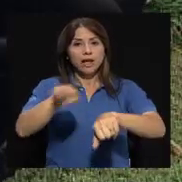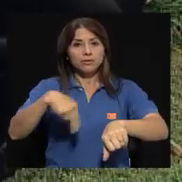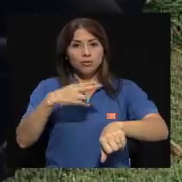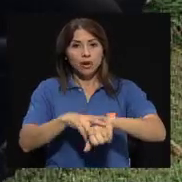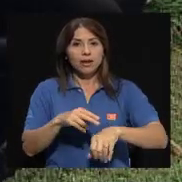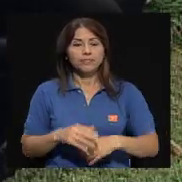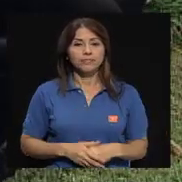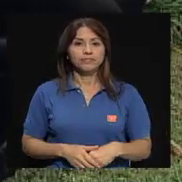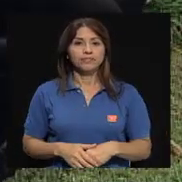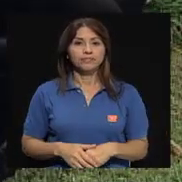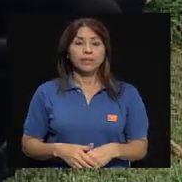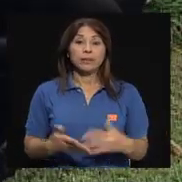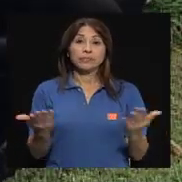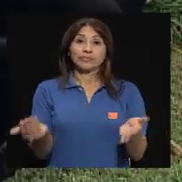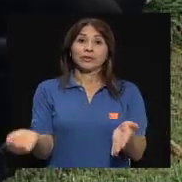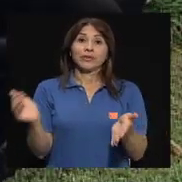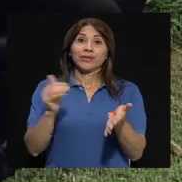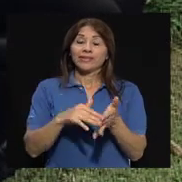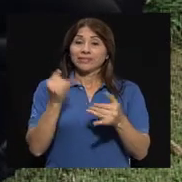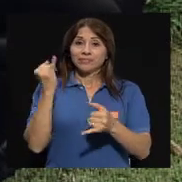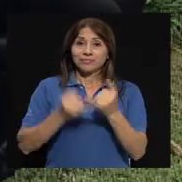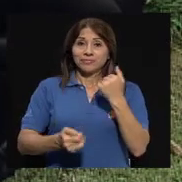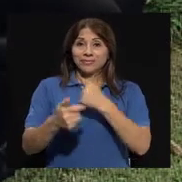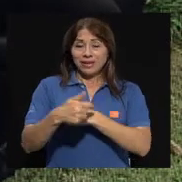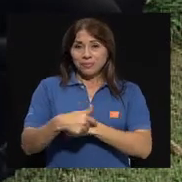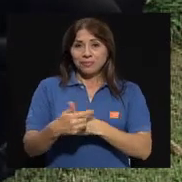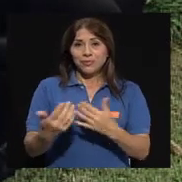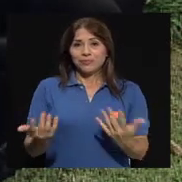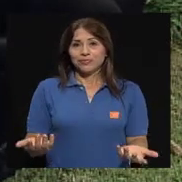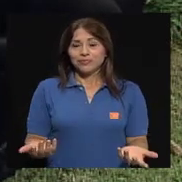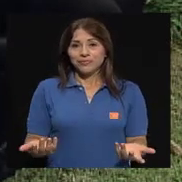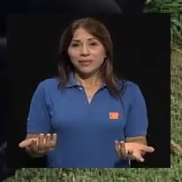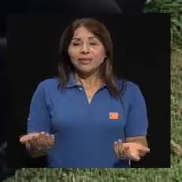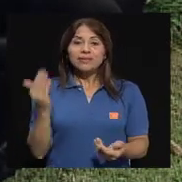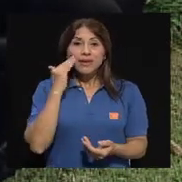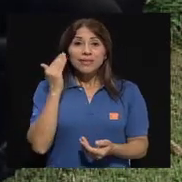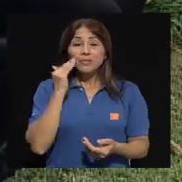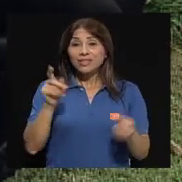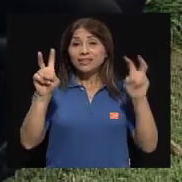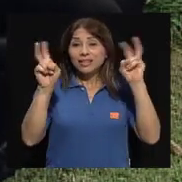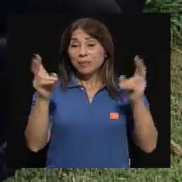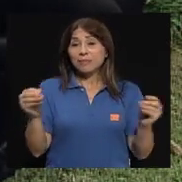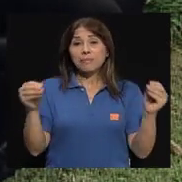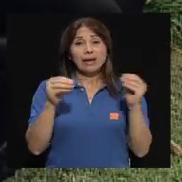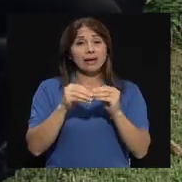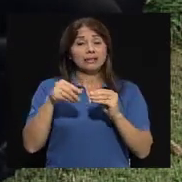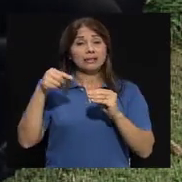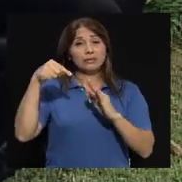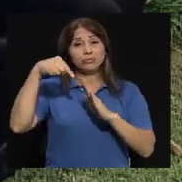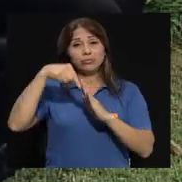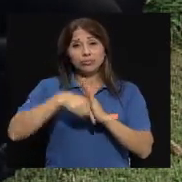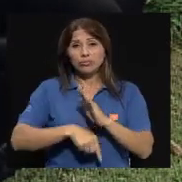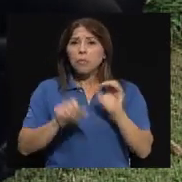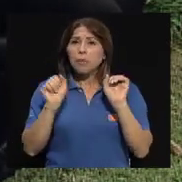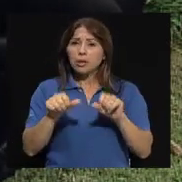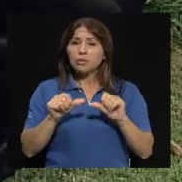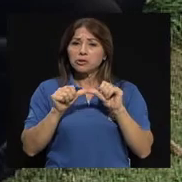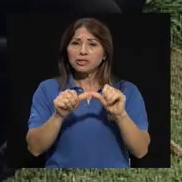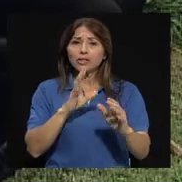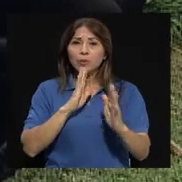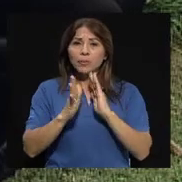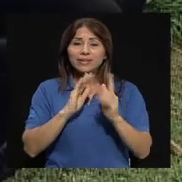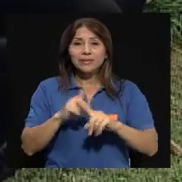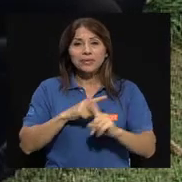Claro. Don Cristóbal, tiempo, pues una vez más nos ha ganado y sabemos que el tema da para seguir conversando muchísimo